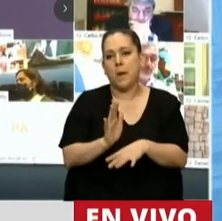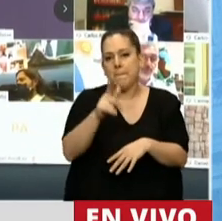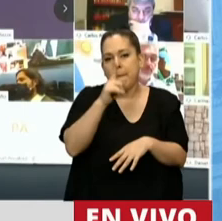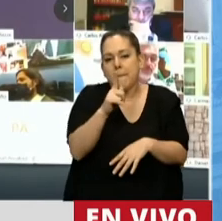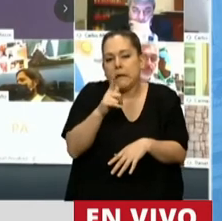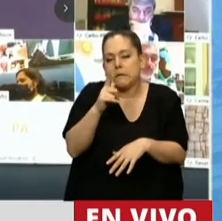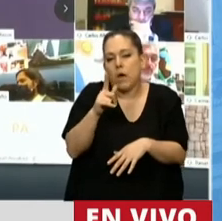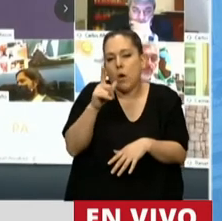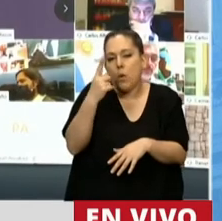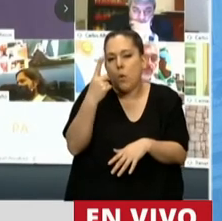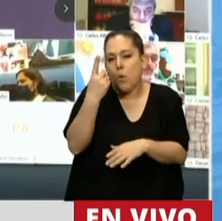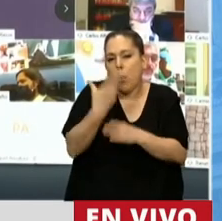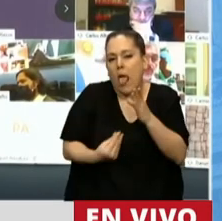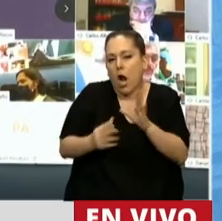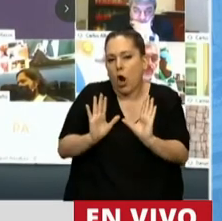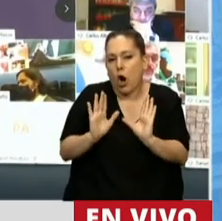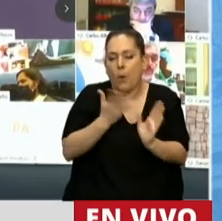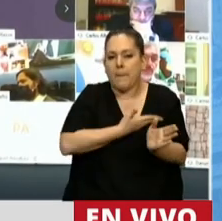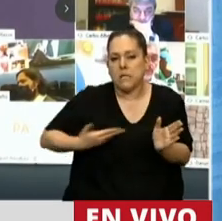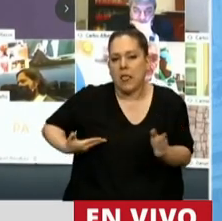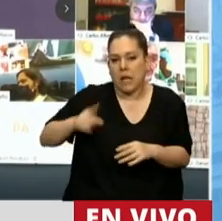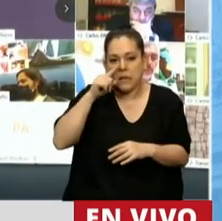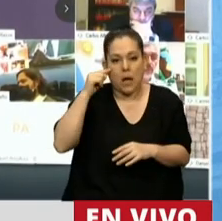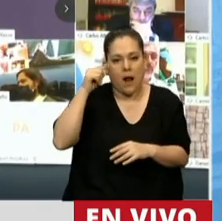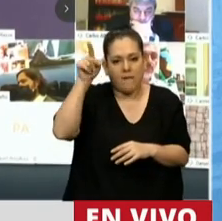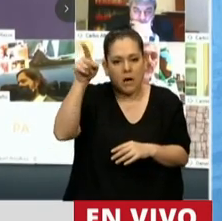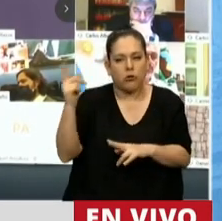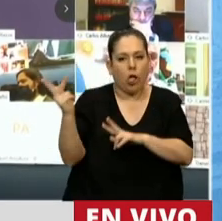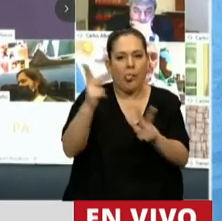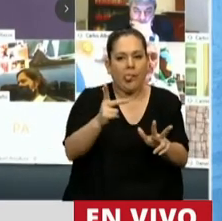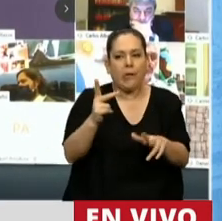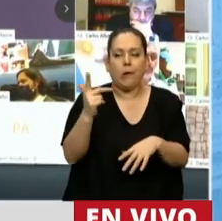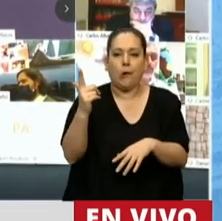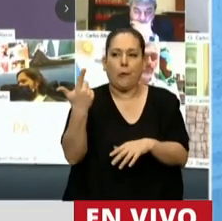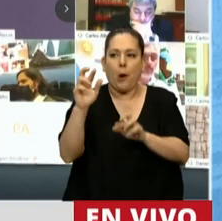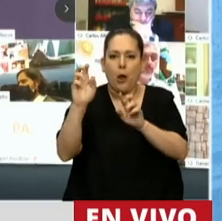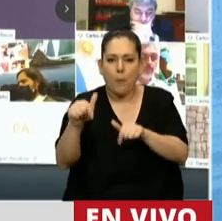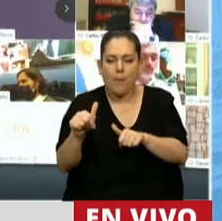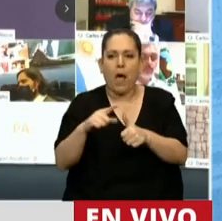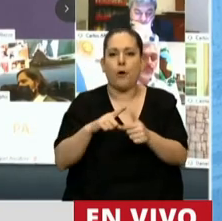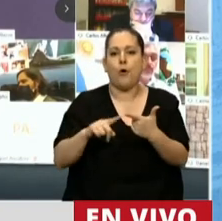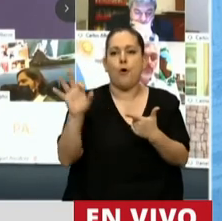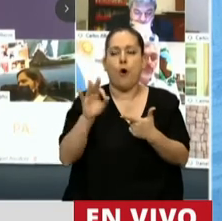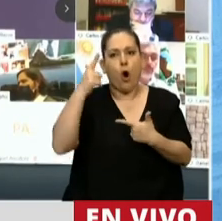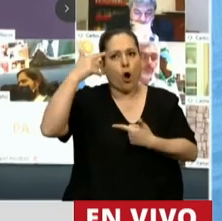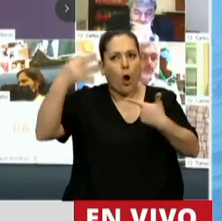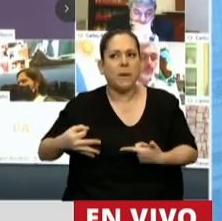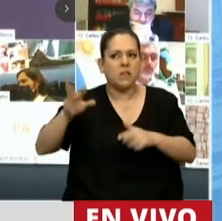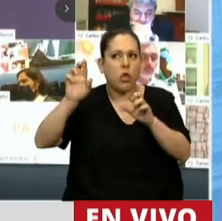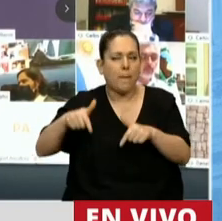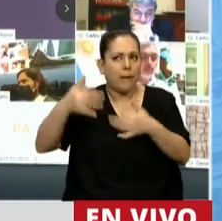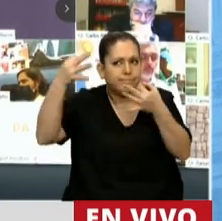parte de nada menos que del Presidente de la República haber afirmado que no tienen un plan o que no están convencidos los planes.